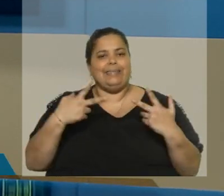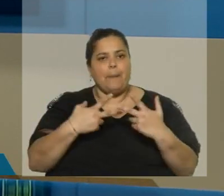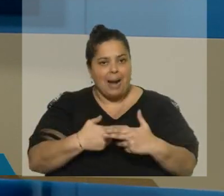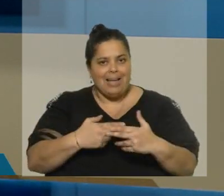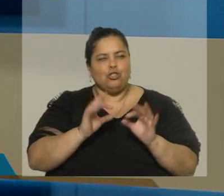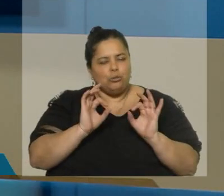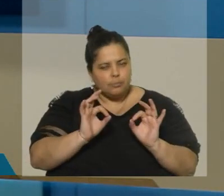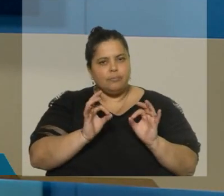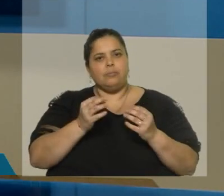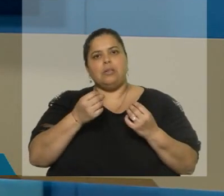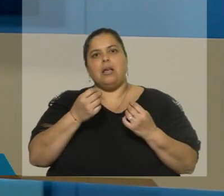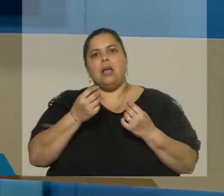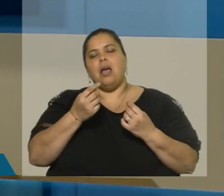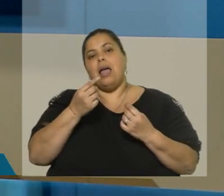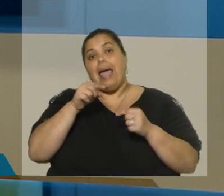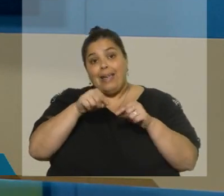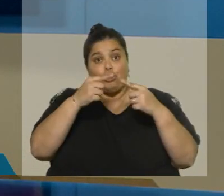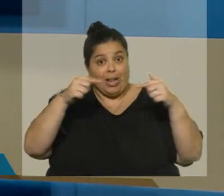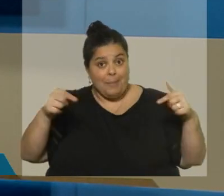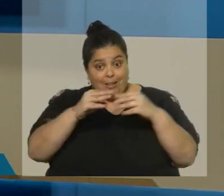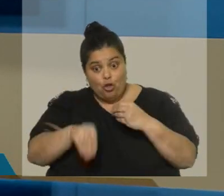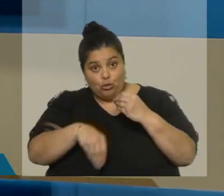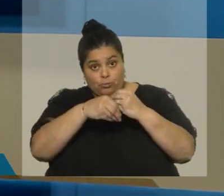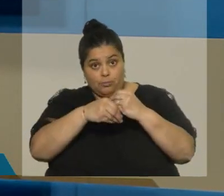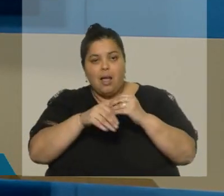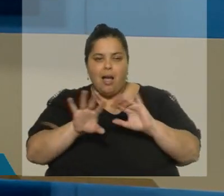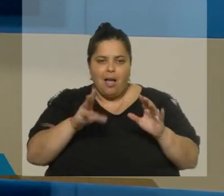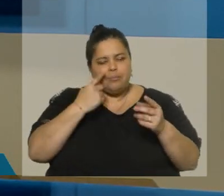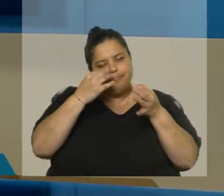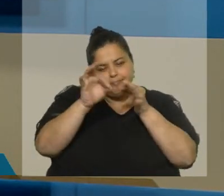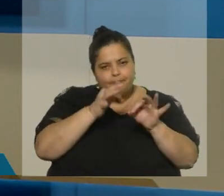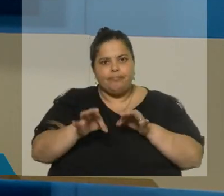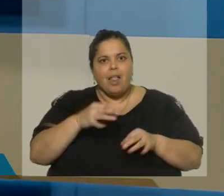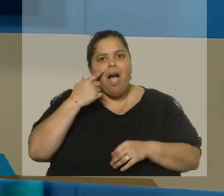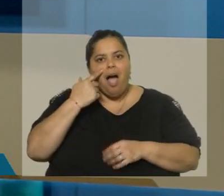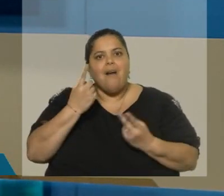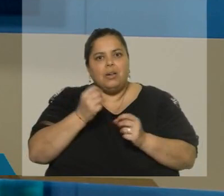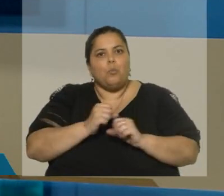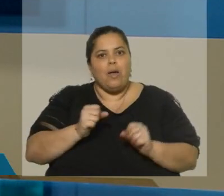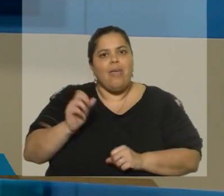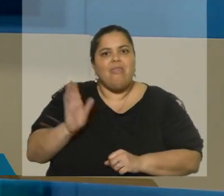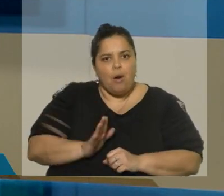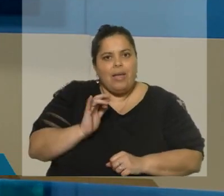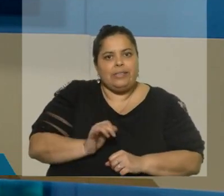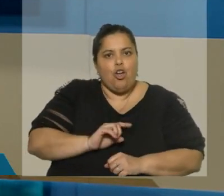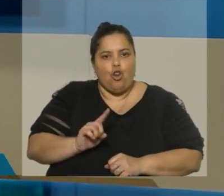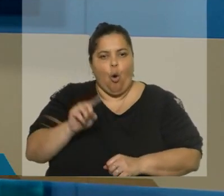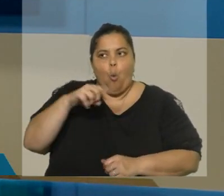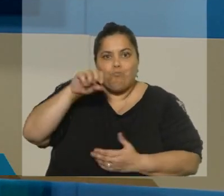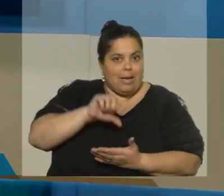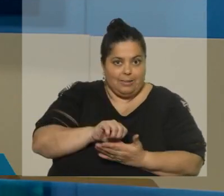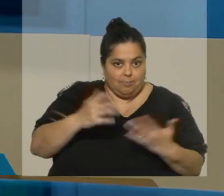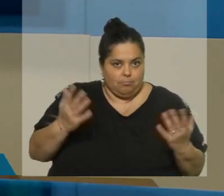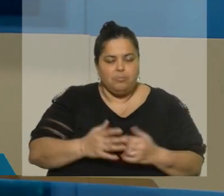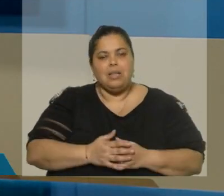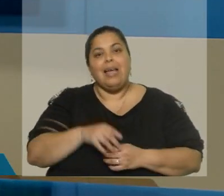razonables, y todos estos elementos son los que se ponen sobre la mesa para definir un portafolio de deuda soberana del país. Detrás de esto